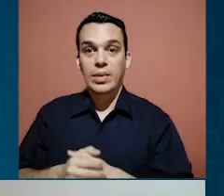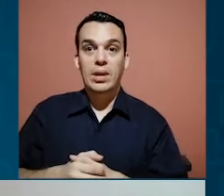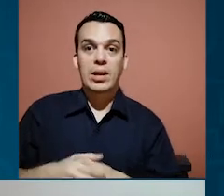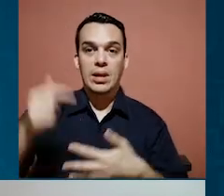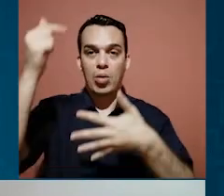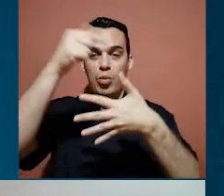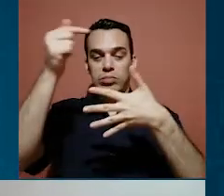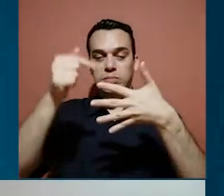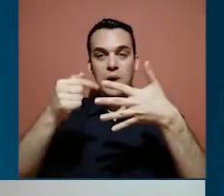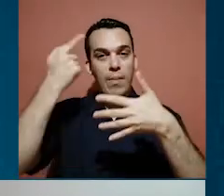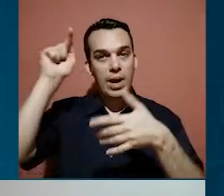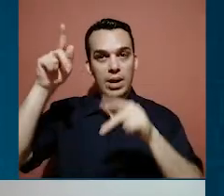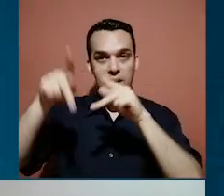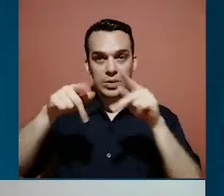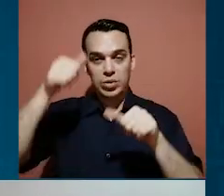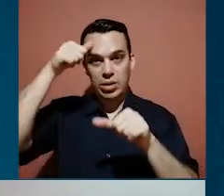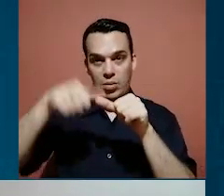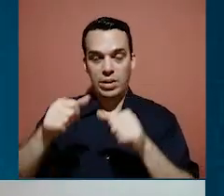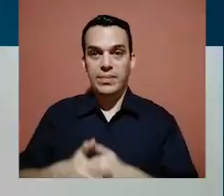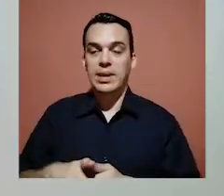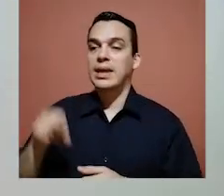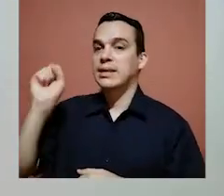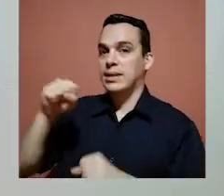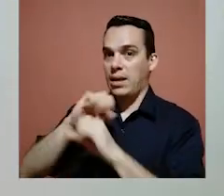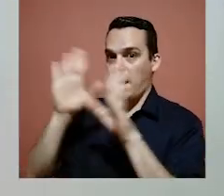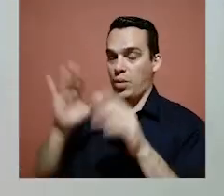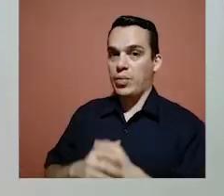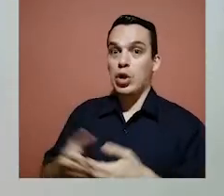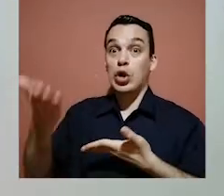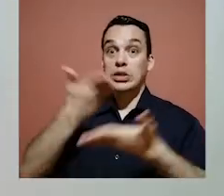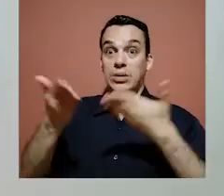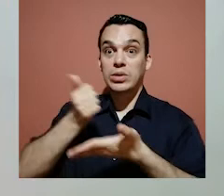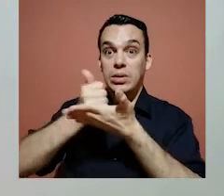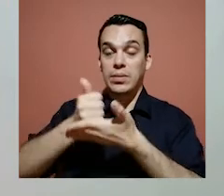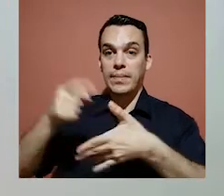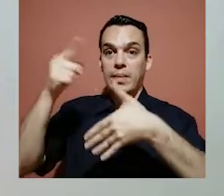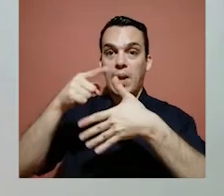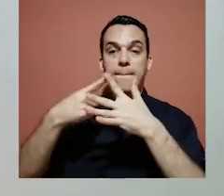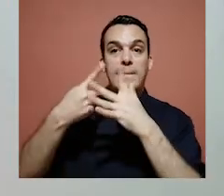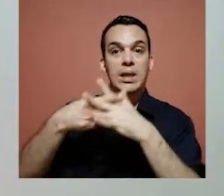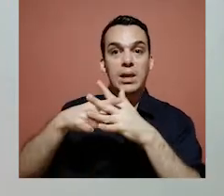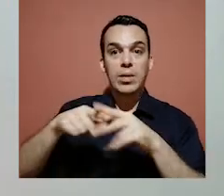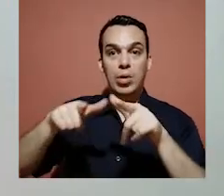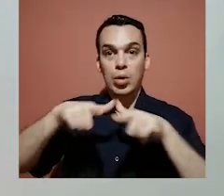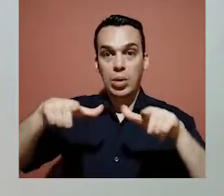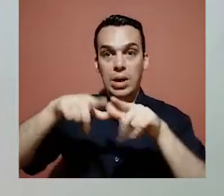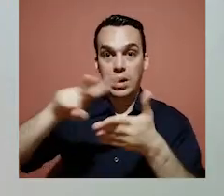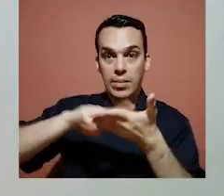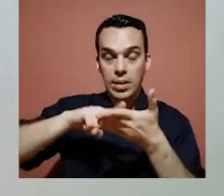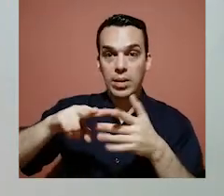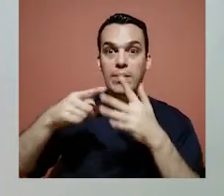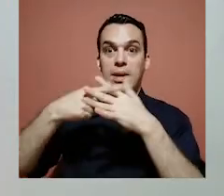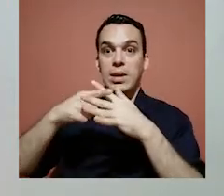puntualizados, para que la gente los recuerde. Claro que sí. Bueno, servicios que atendemos, mantenimiento de áreas verdes,